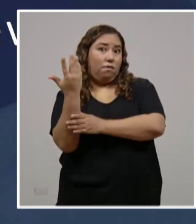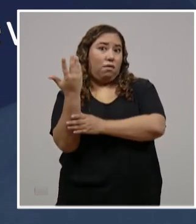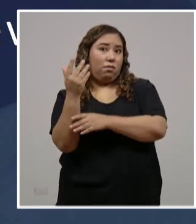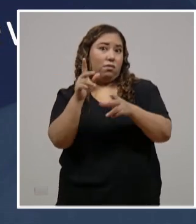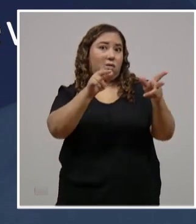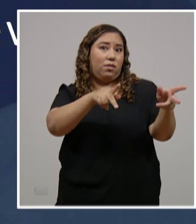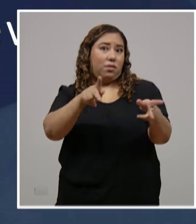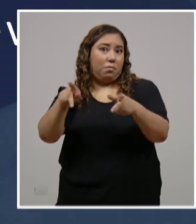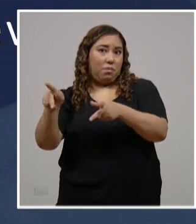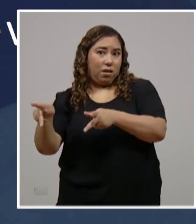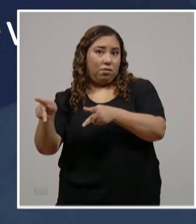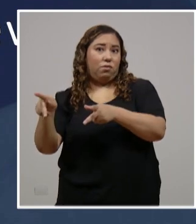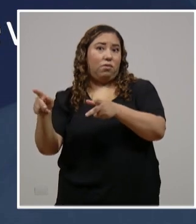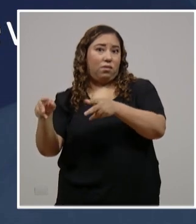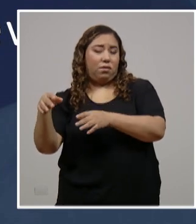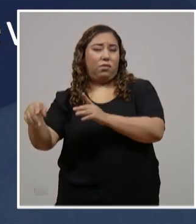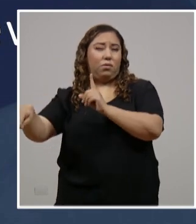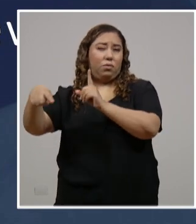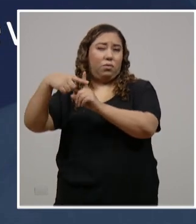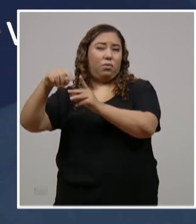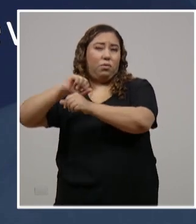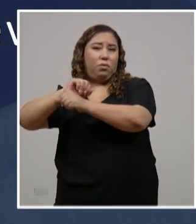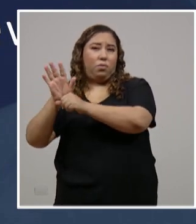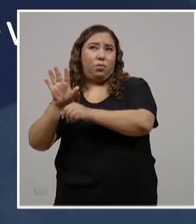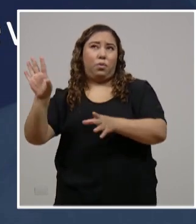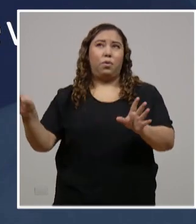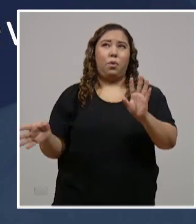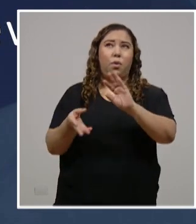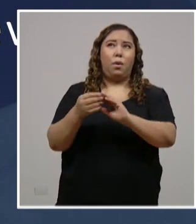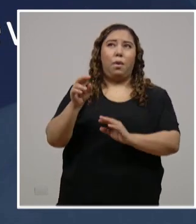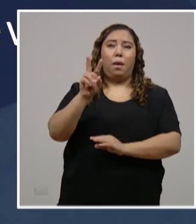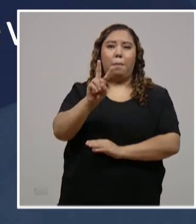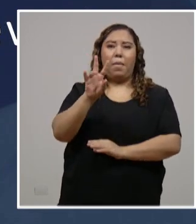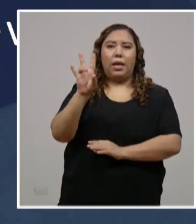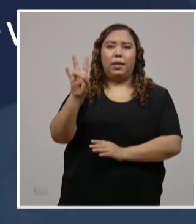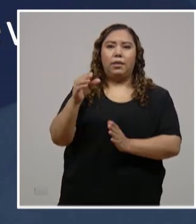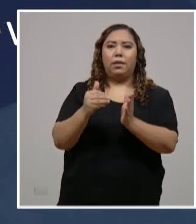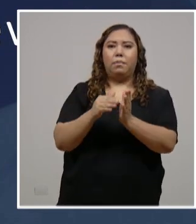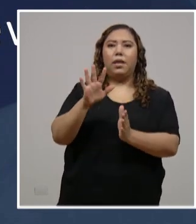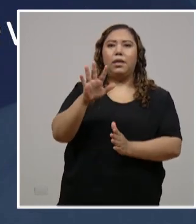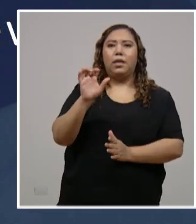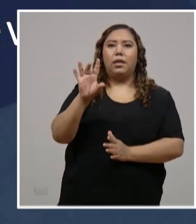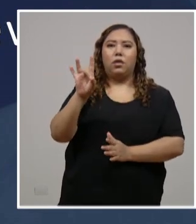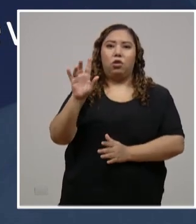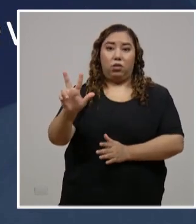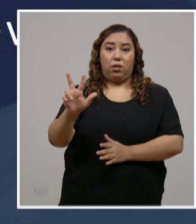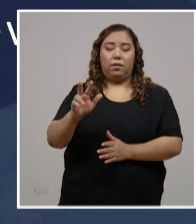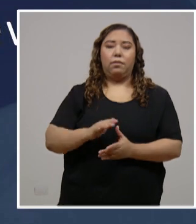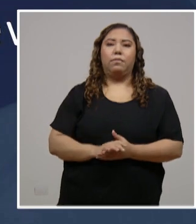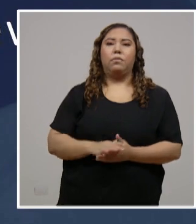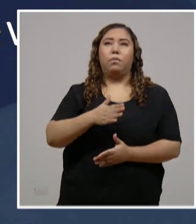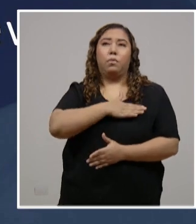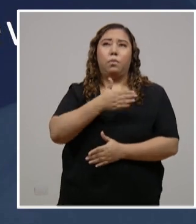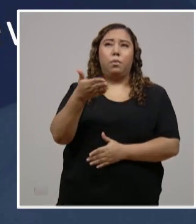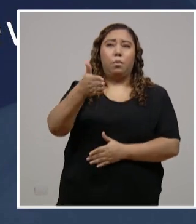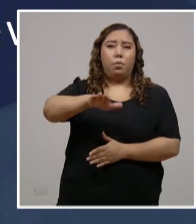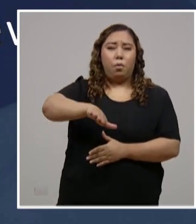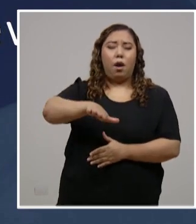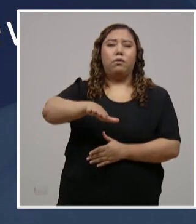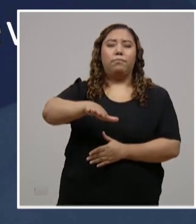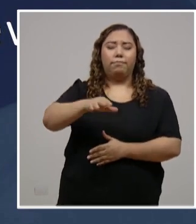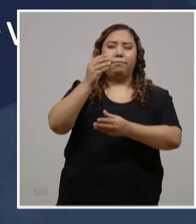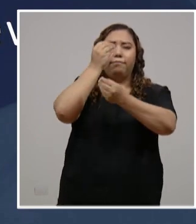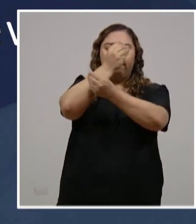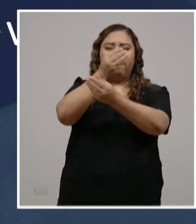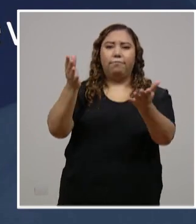toda la pandemia un total de 27,583 casos. Lamentamos llevar un